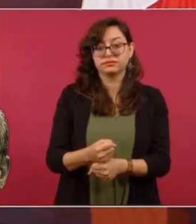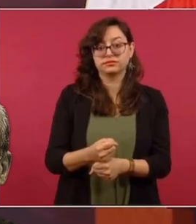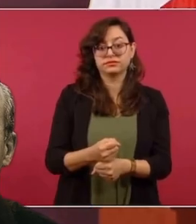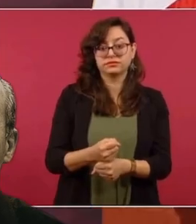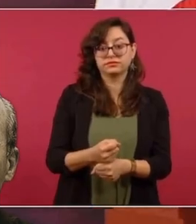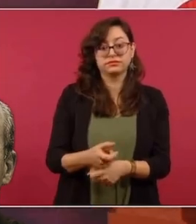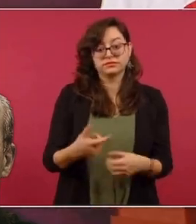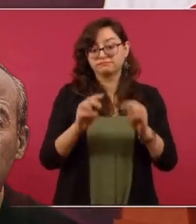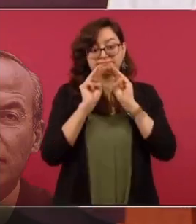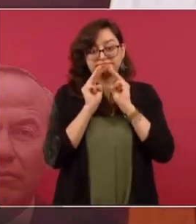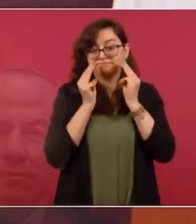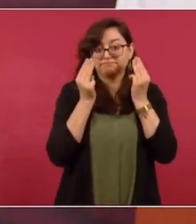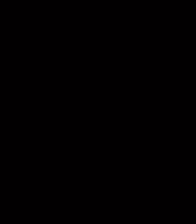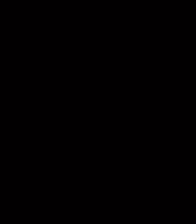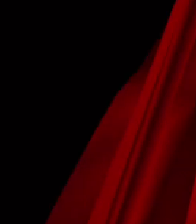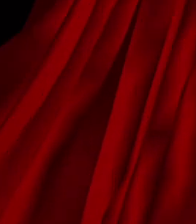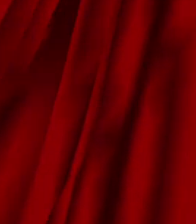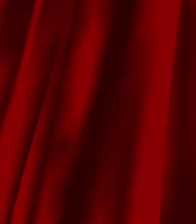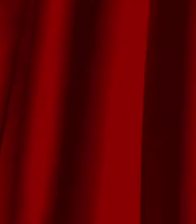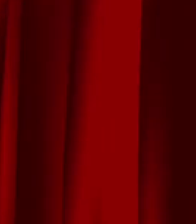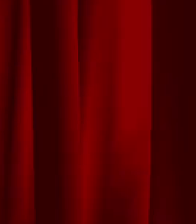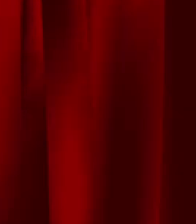pandilla de rufianos.